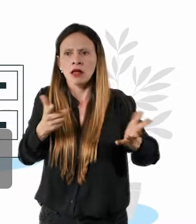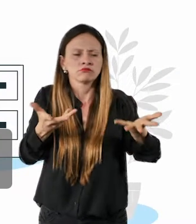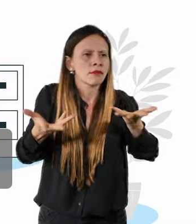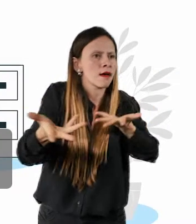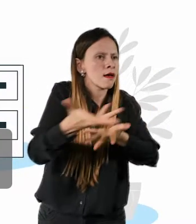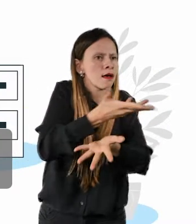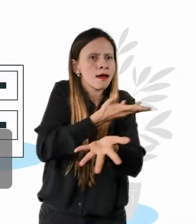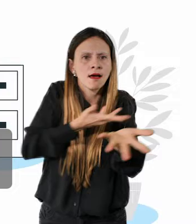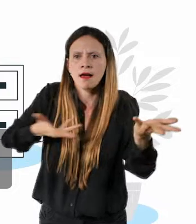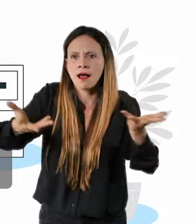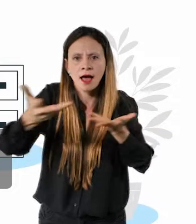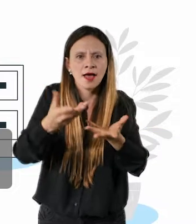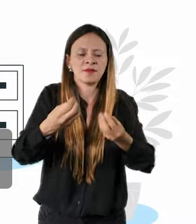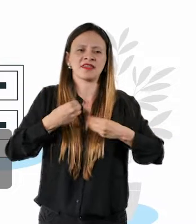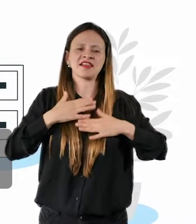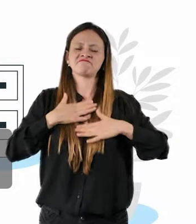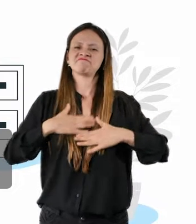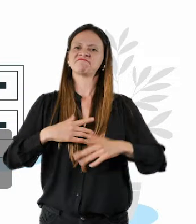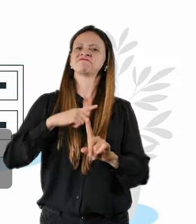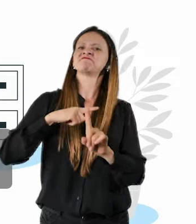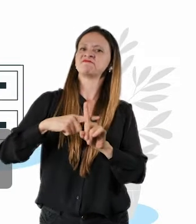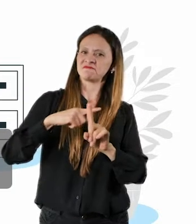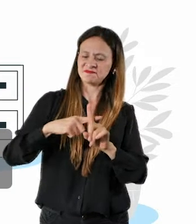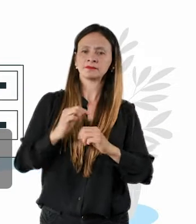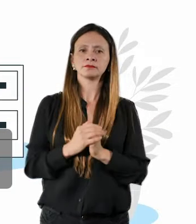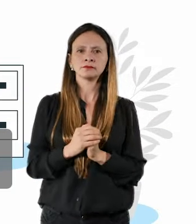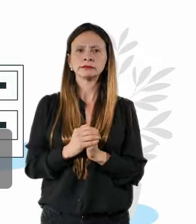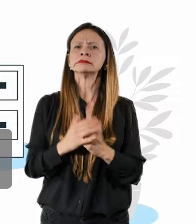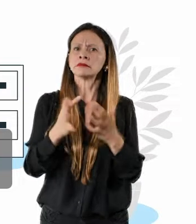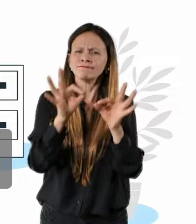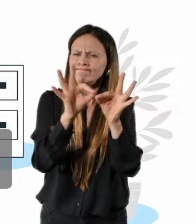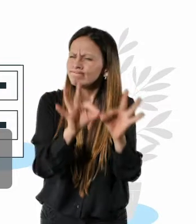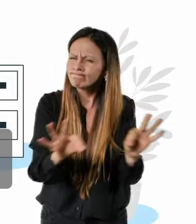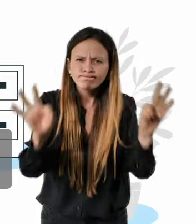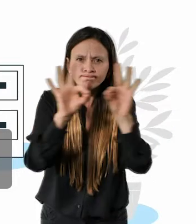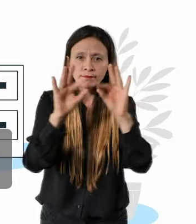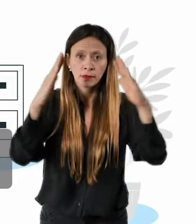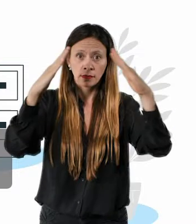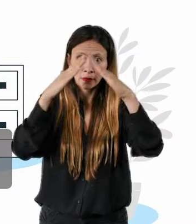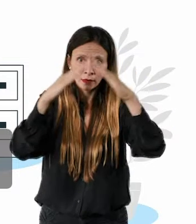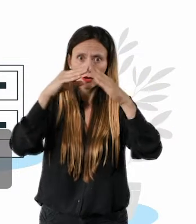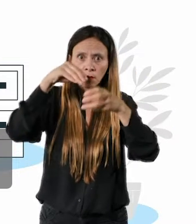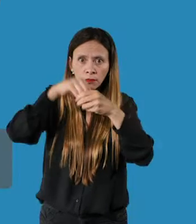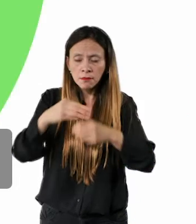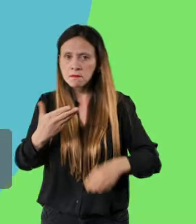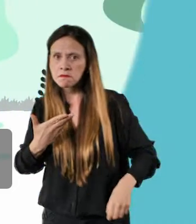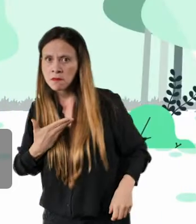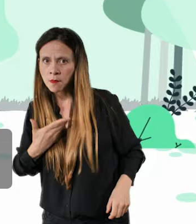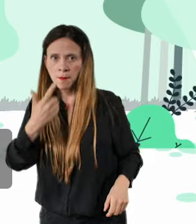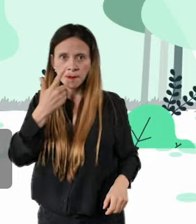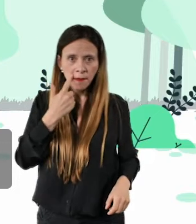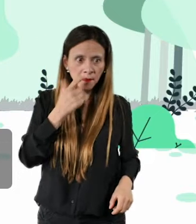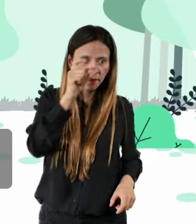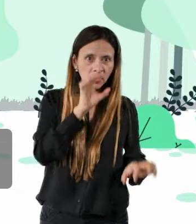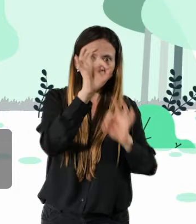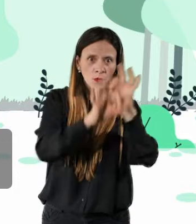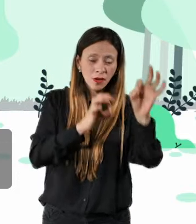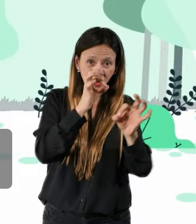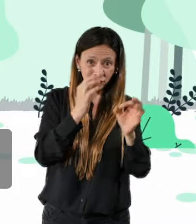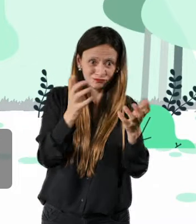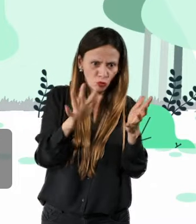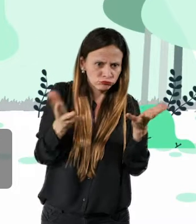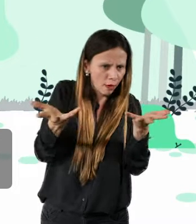el trabajo, el ejercicio de la ciudadanía, la manera de relacionarse con los otros y la satisfacción personal. Lo más